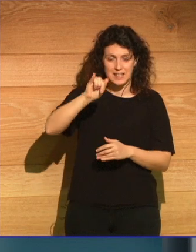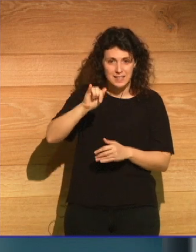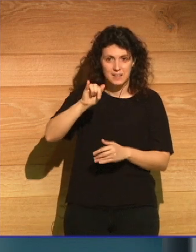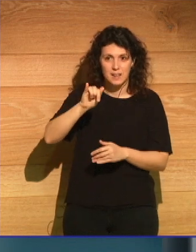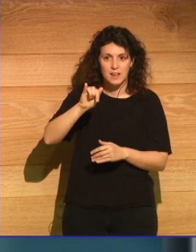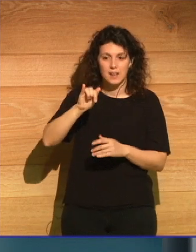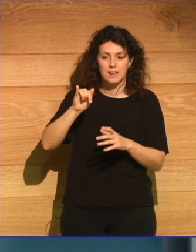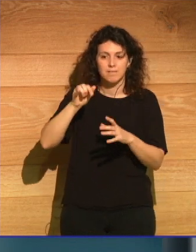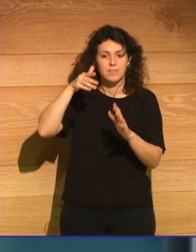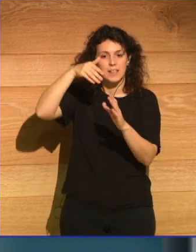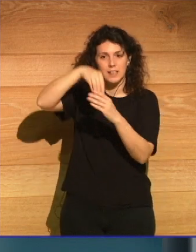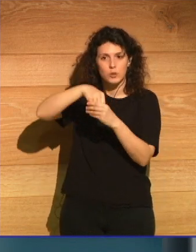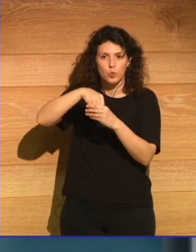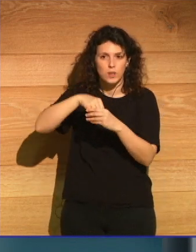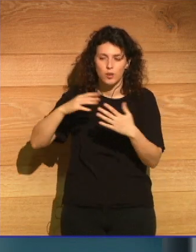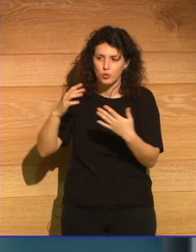con su profunda eternidad.